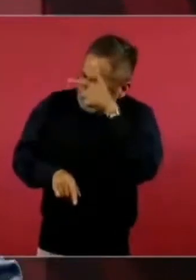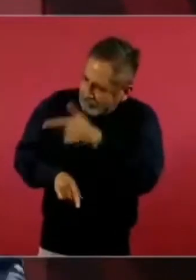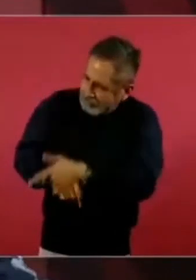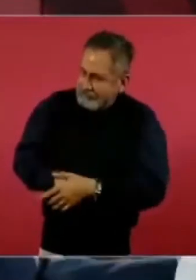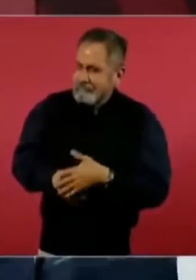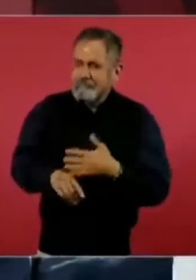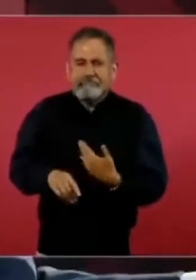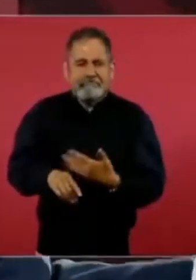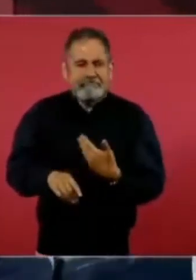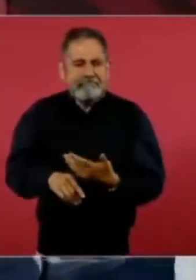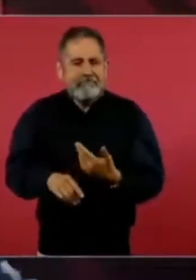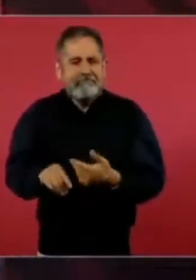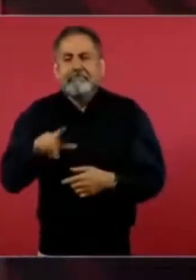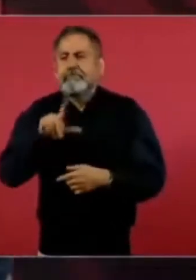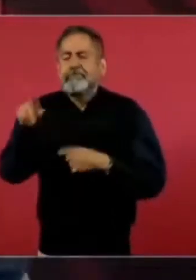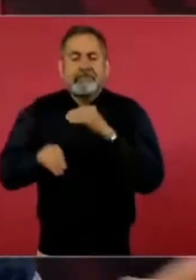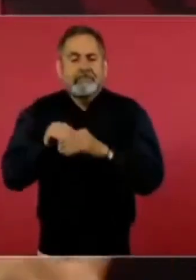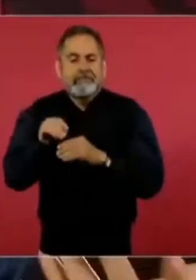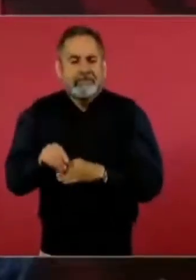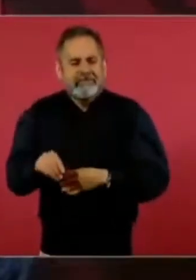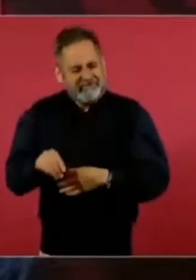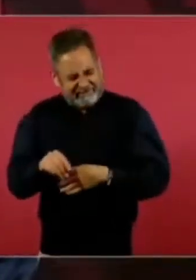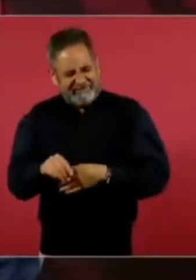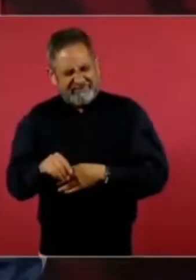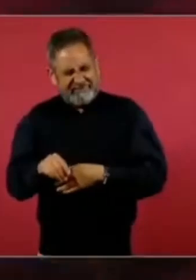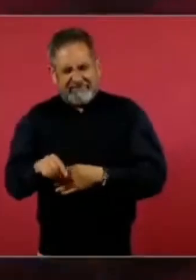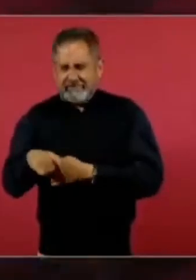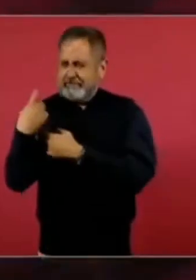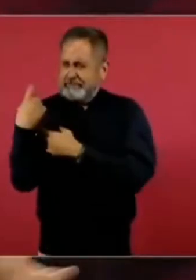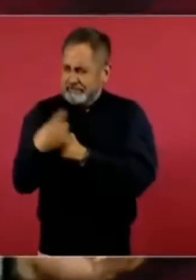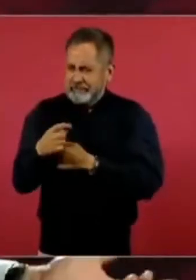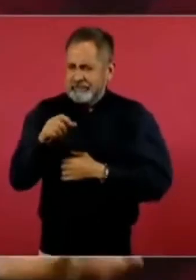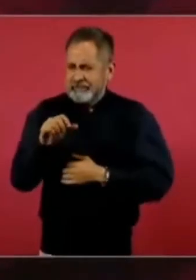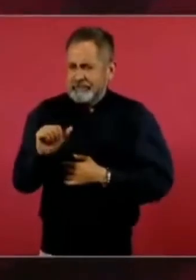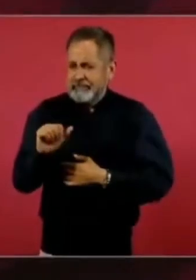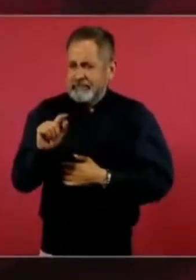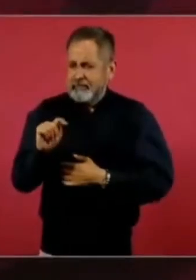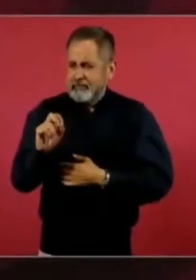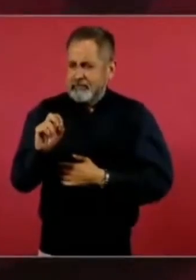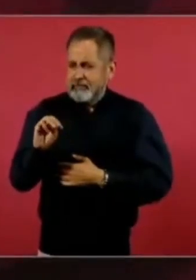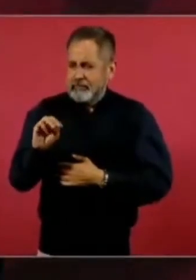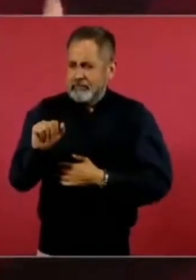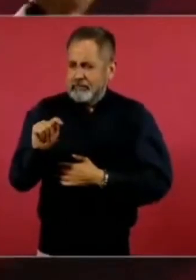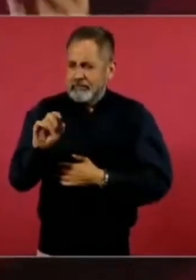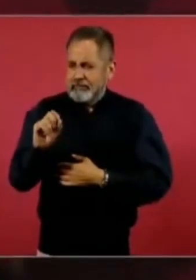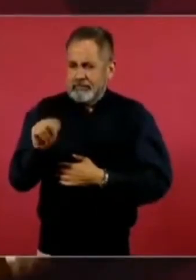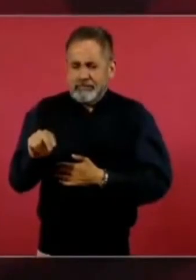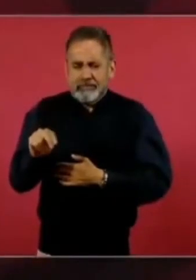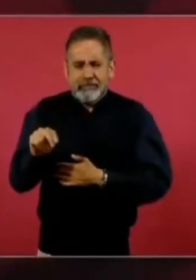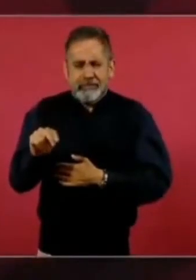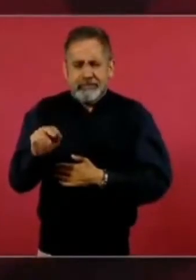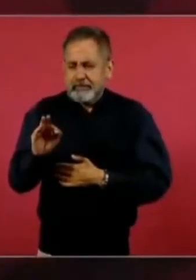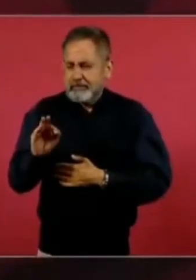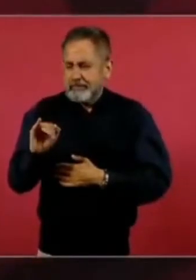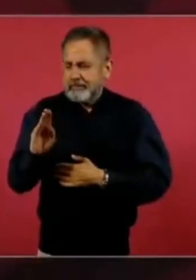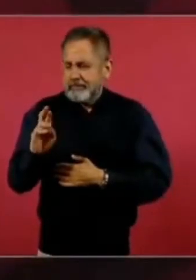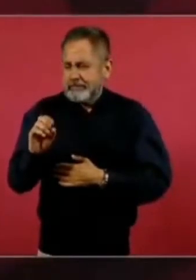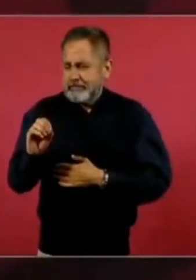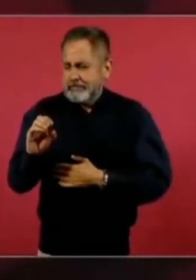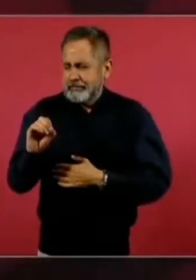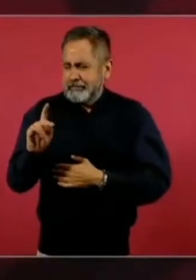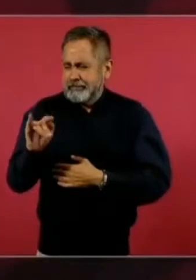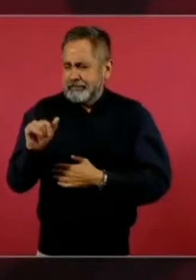luego la automatización con fibra óptica para el manejo de los trenes,